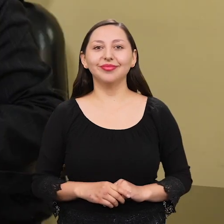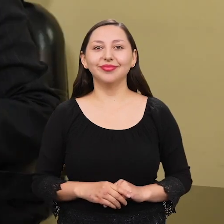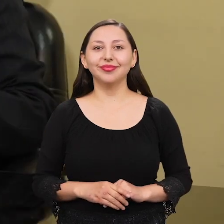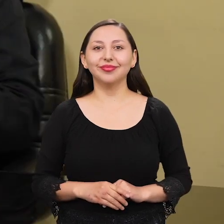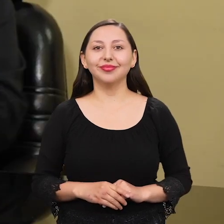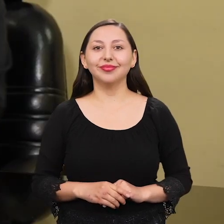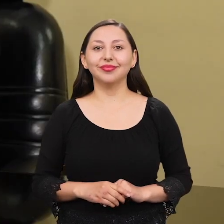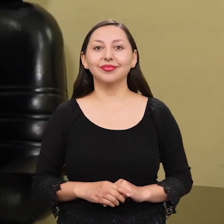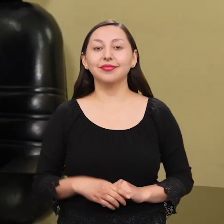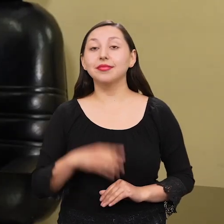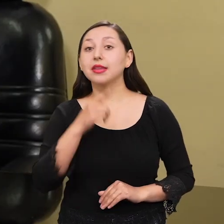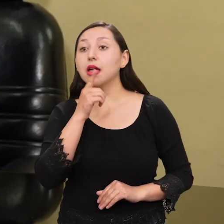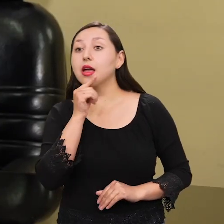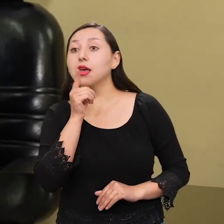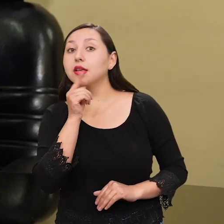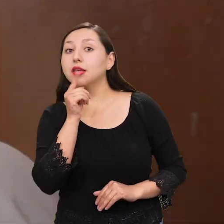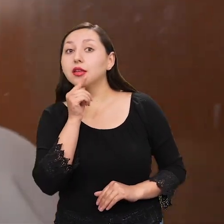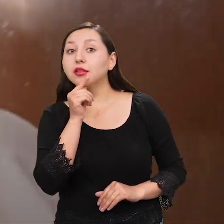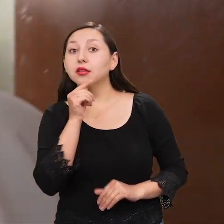Paulina. Adelante.